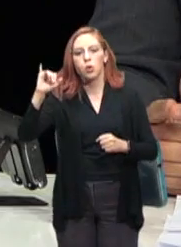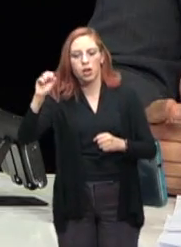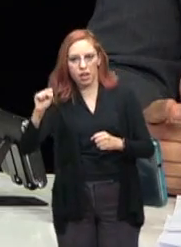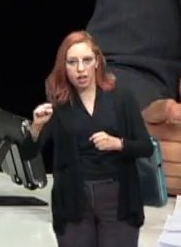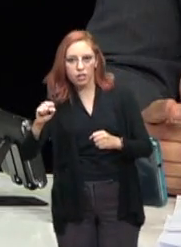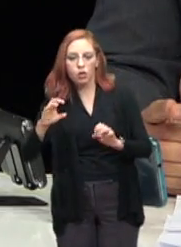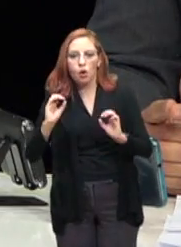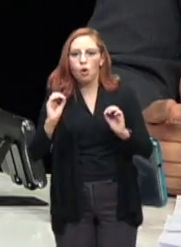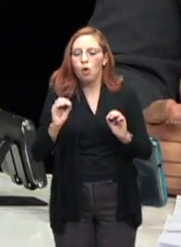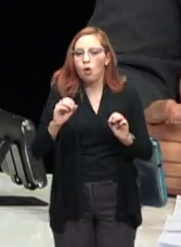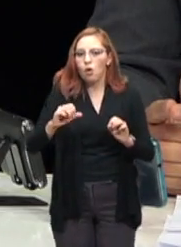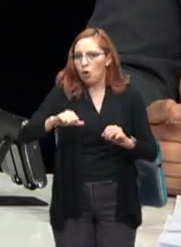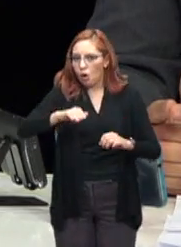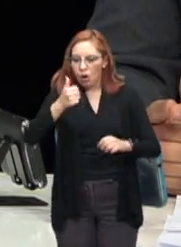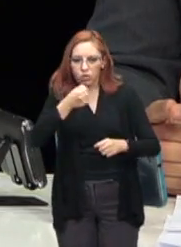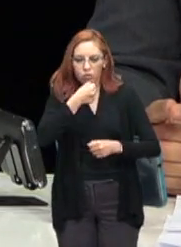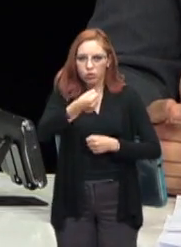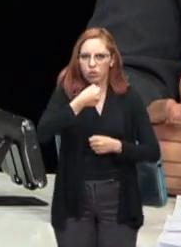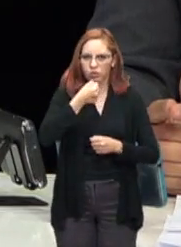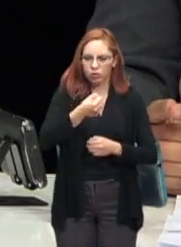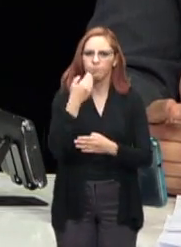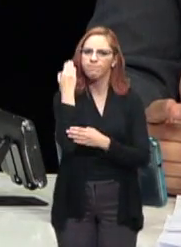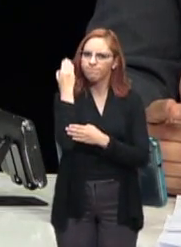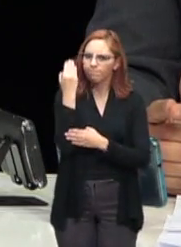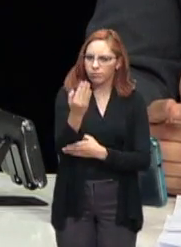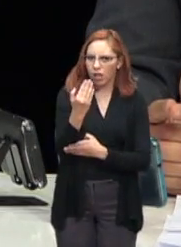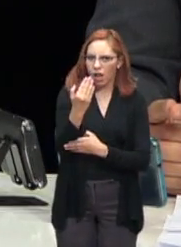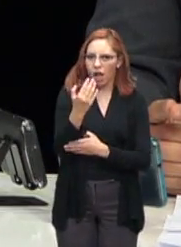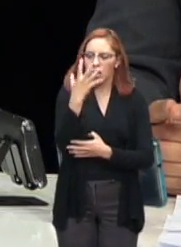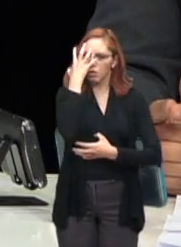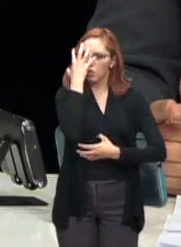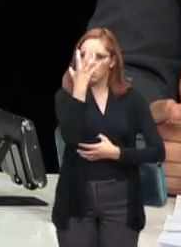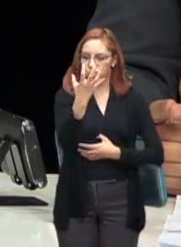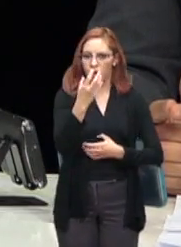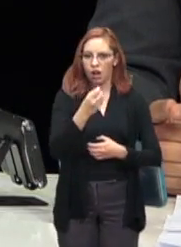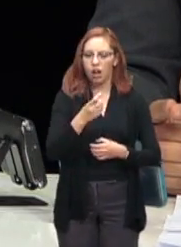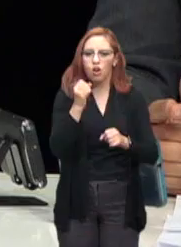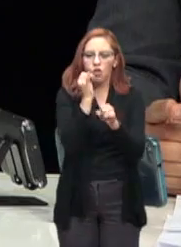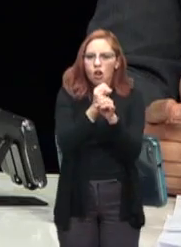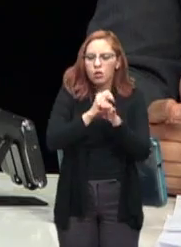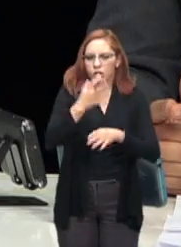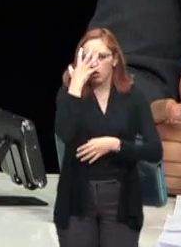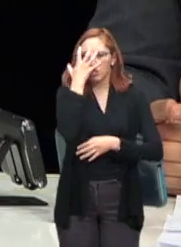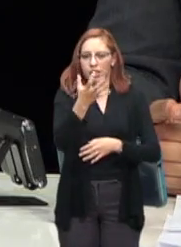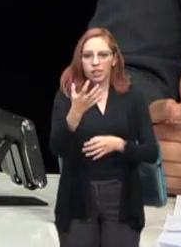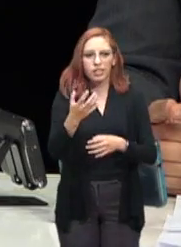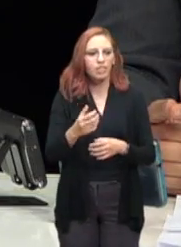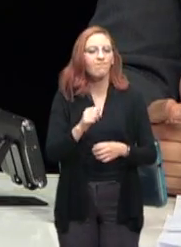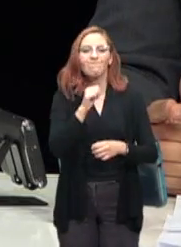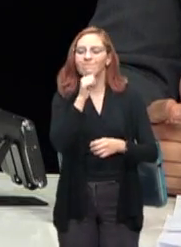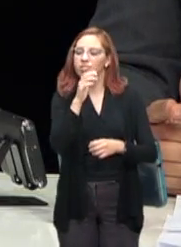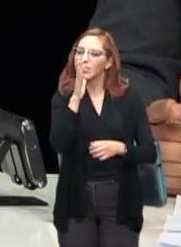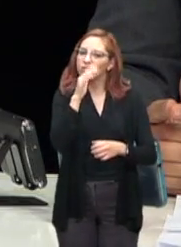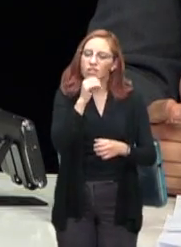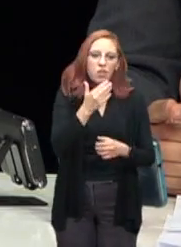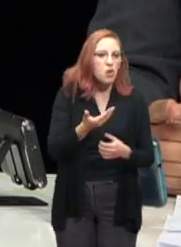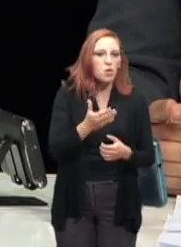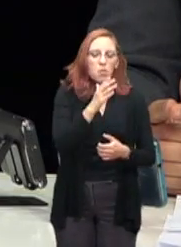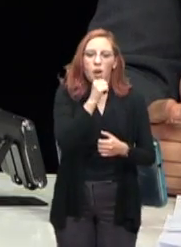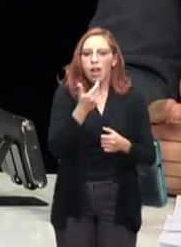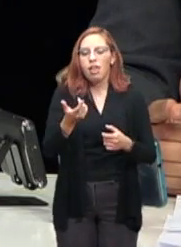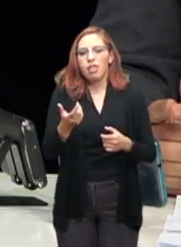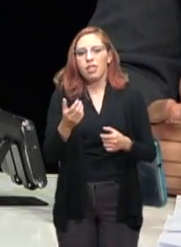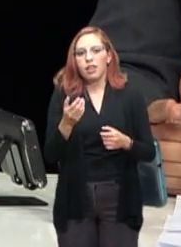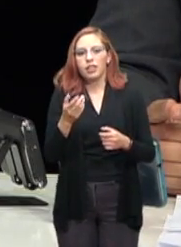Luis Juárez Díaz con un argumento serio, sustentado, de que vaya, no era conveniente una extinción, iban a